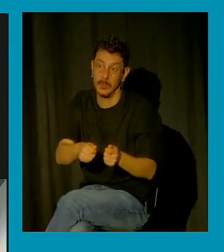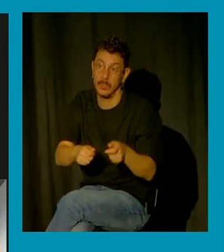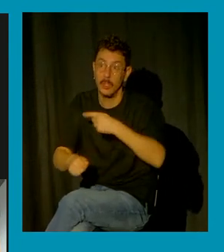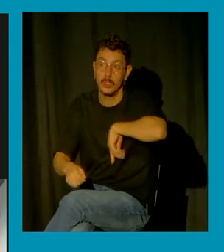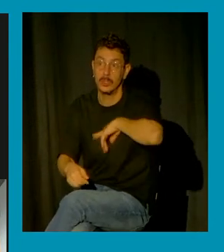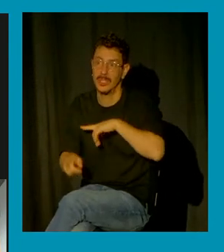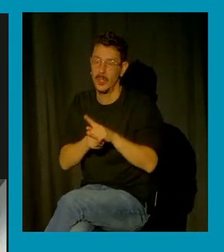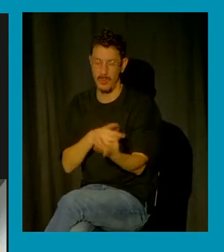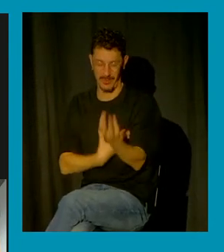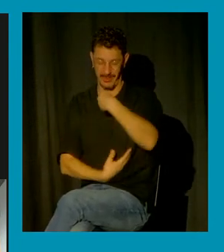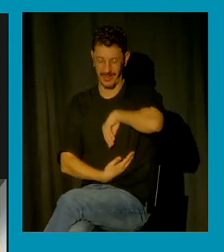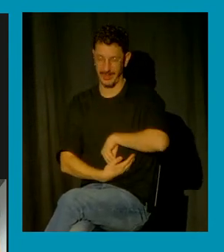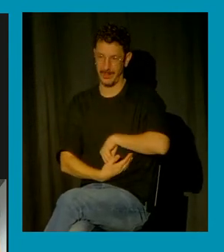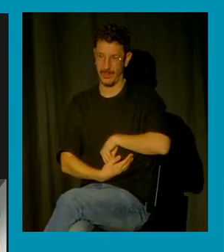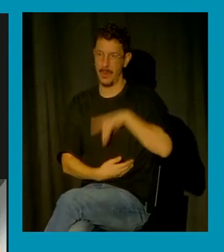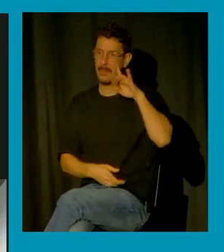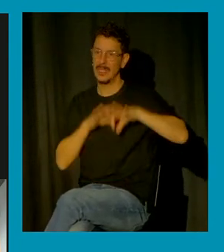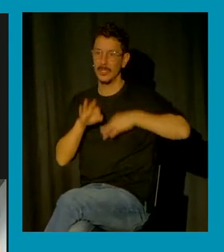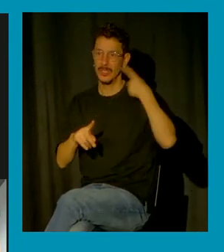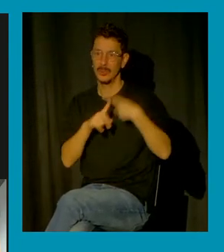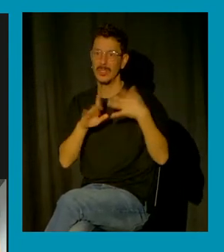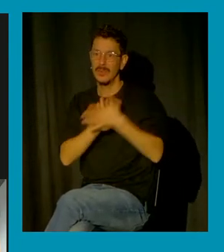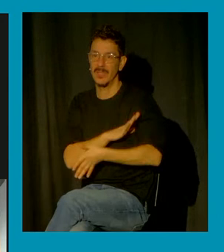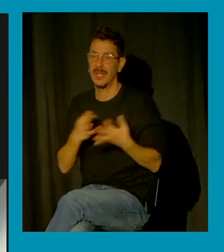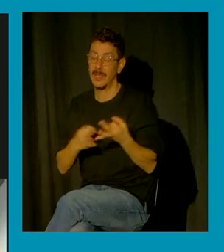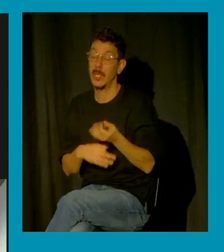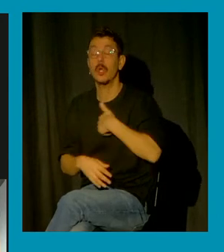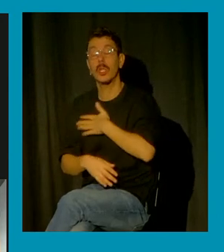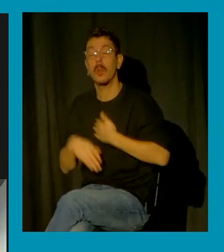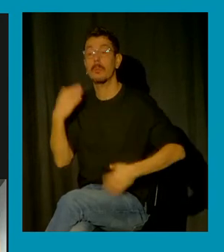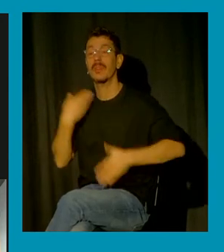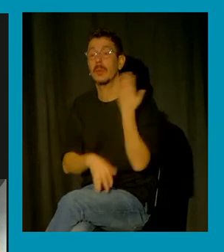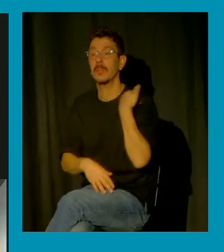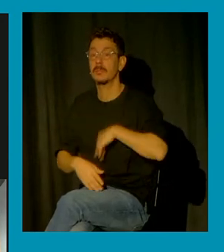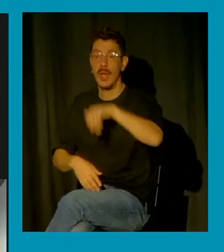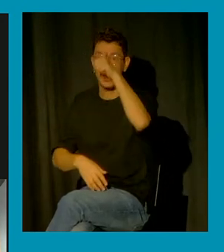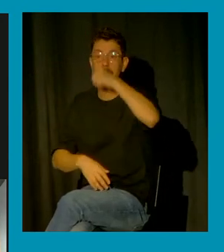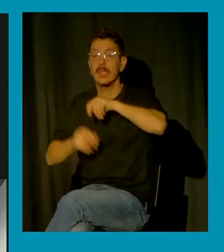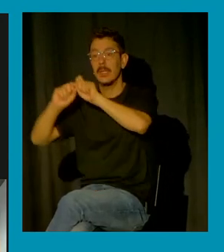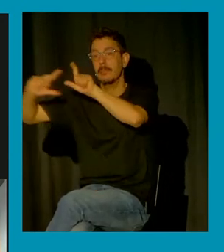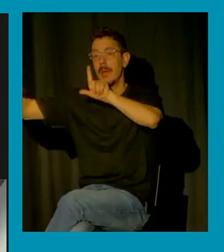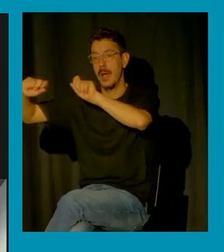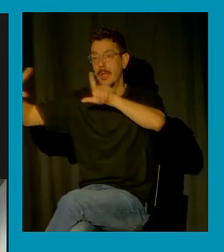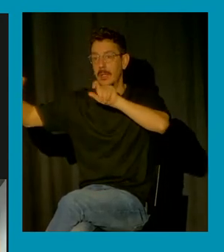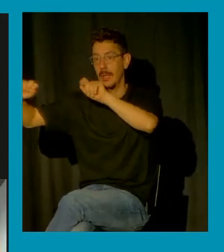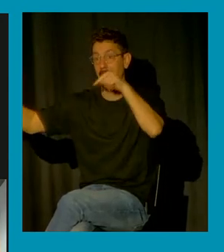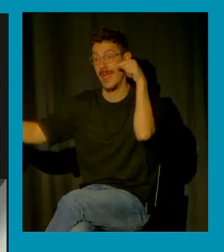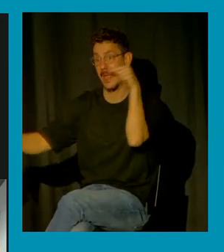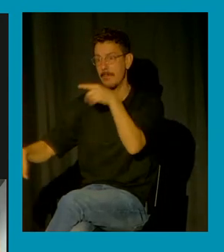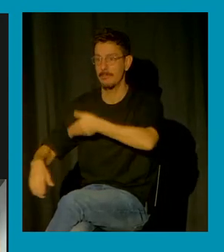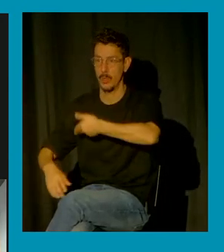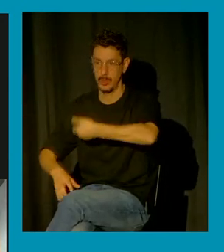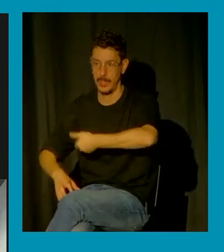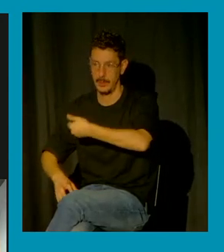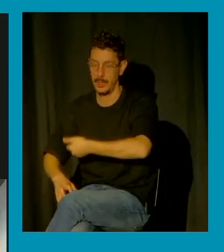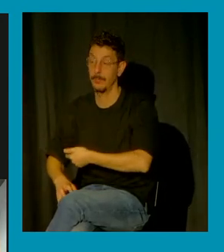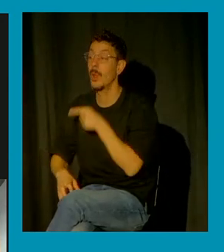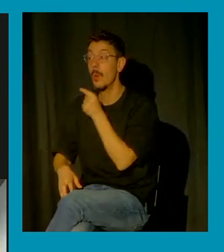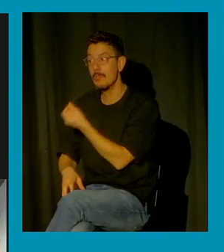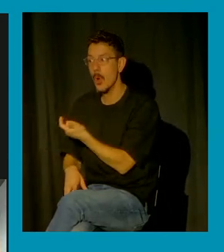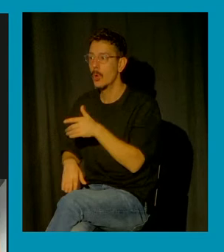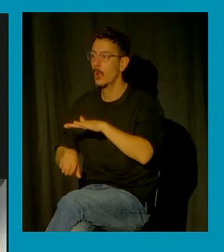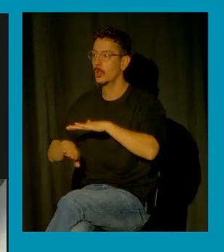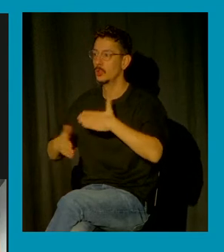empiezo con estas imágenes que a mí me parecen importantes y que ilustran un poco todo mi todo mi trabajo